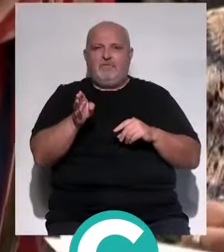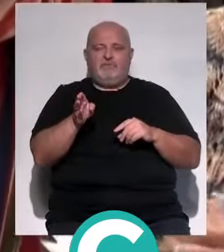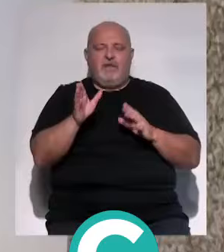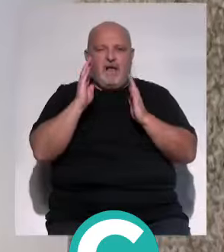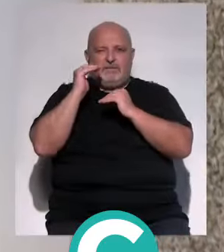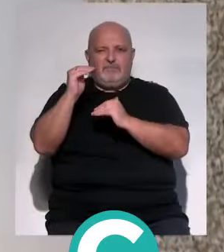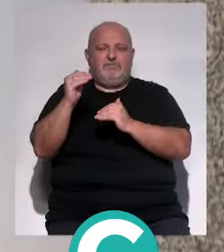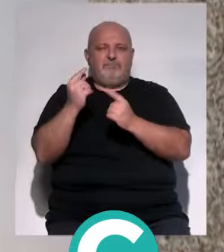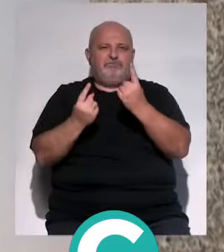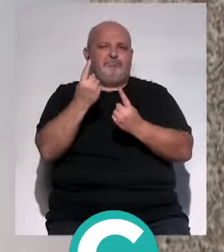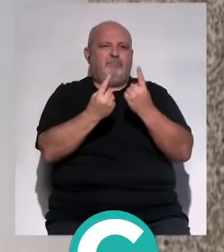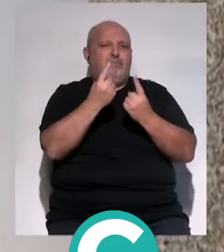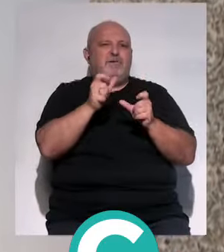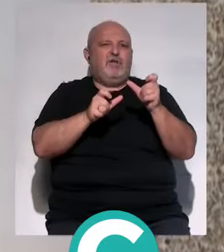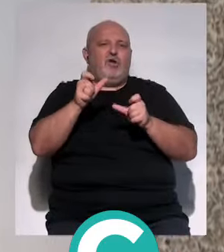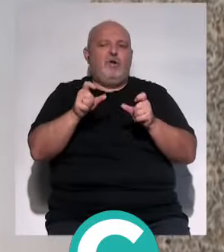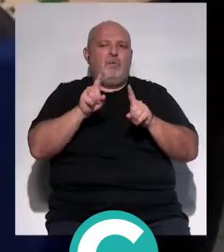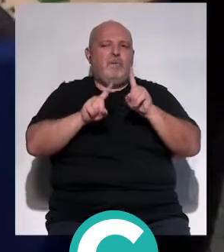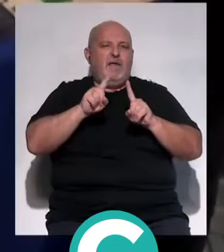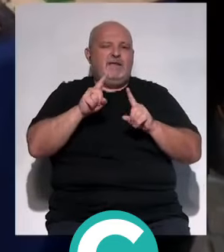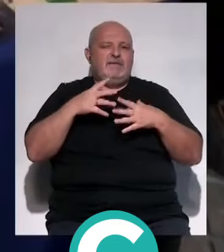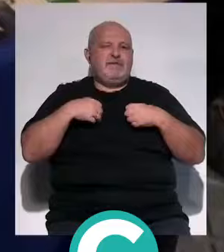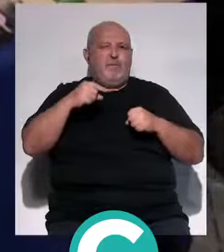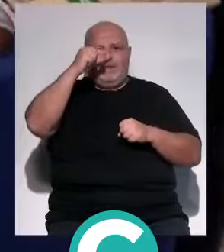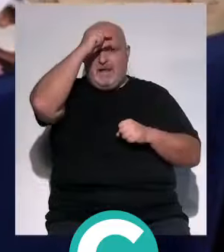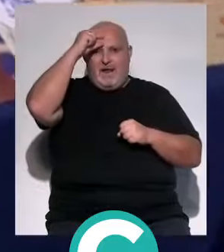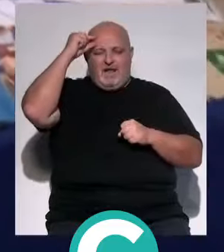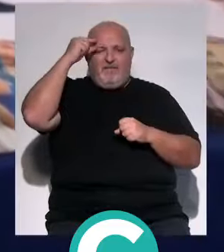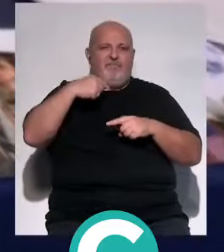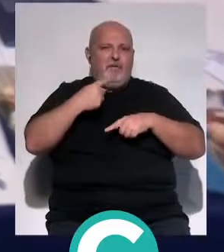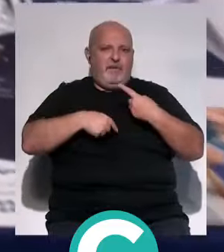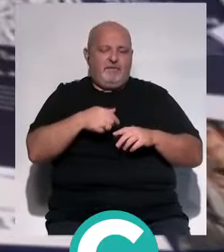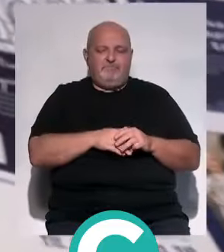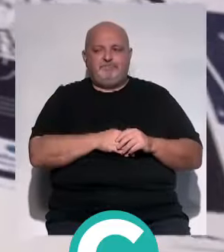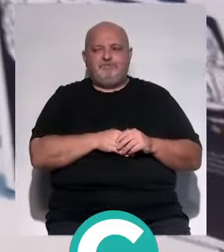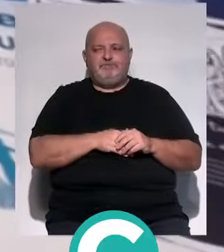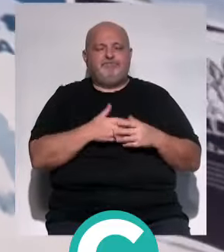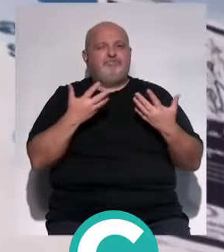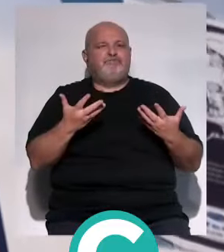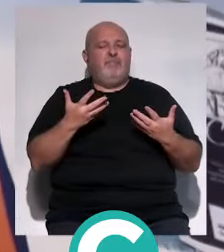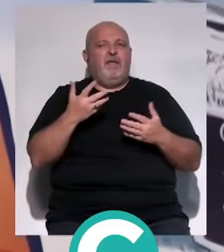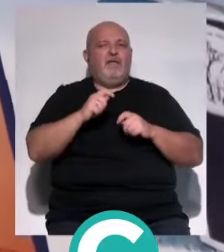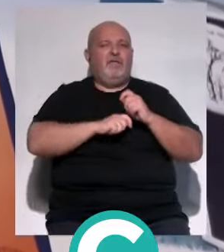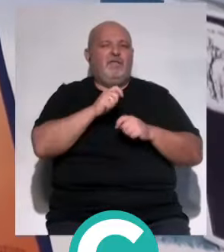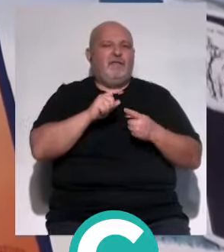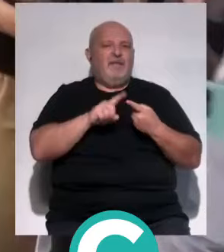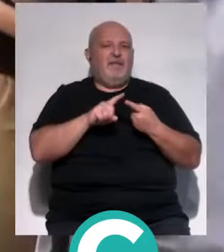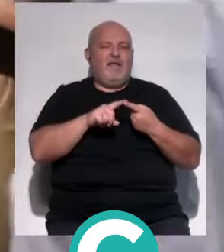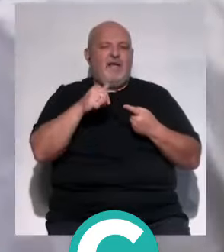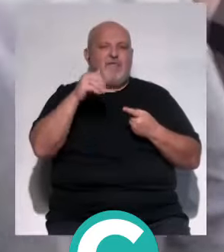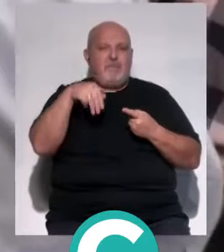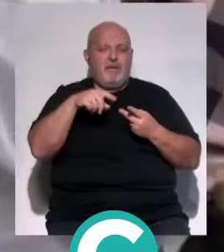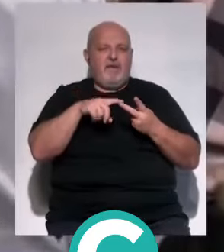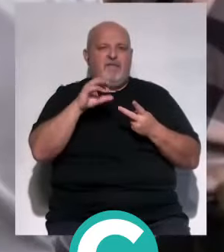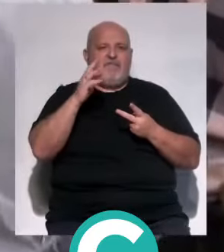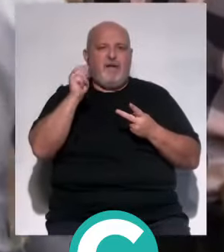atienden a las personas con trastornos mentales y sus familiares. Se trata de las asociaciones AFEMEN,